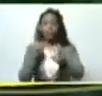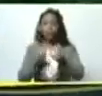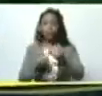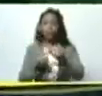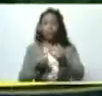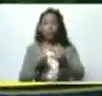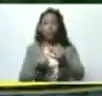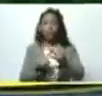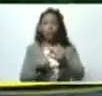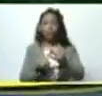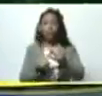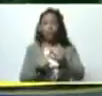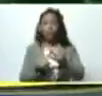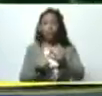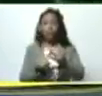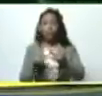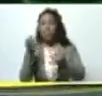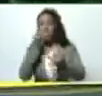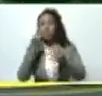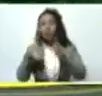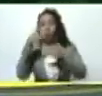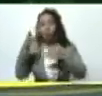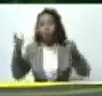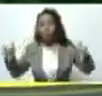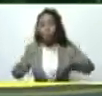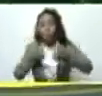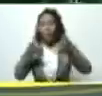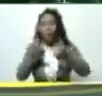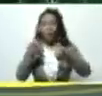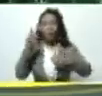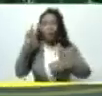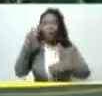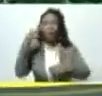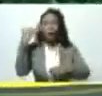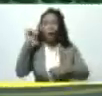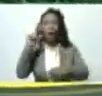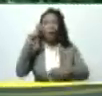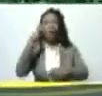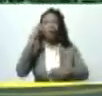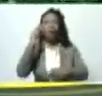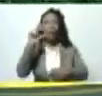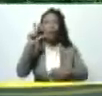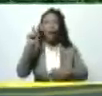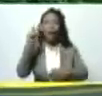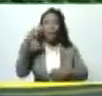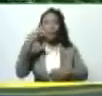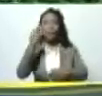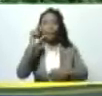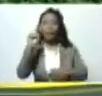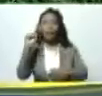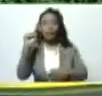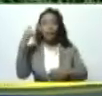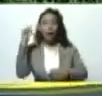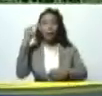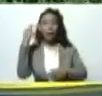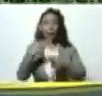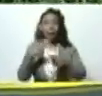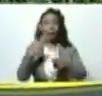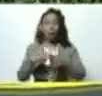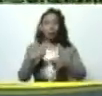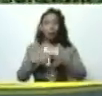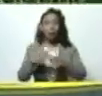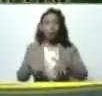cilantro y bueno también tenemos tilapias y tenemos un riego por inundación